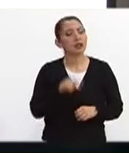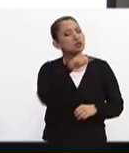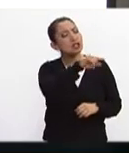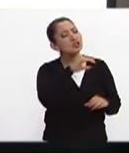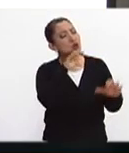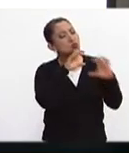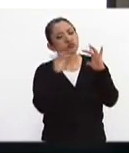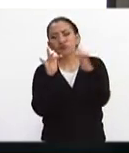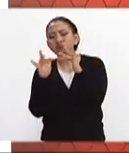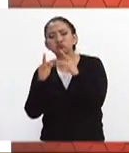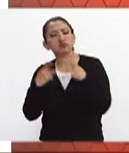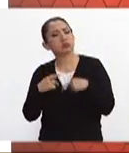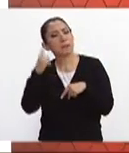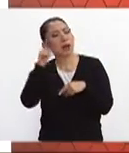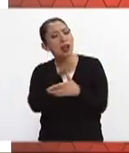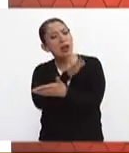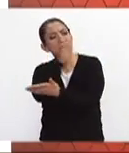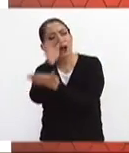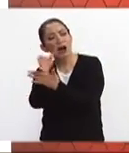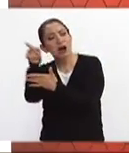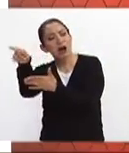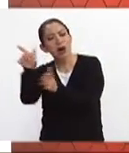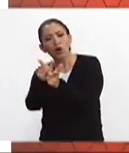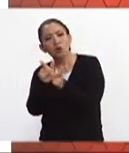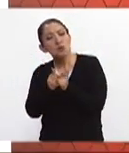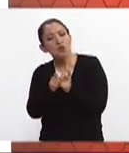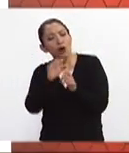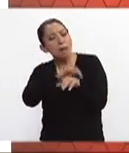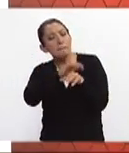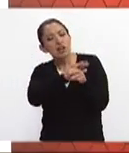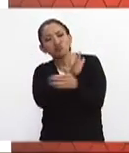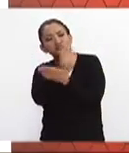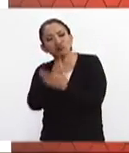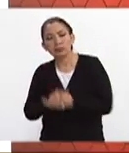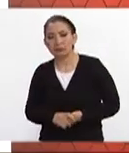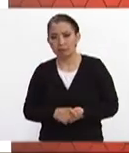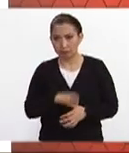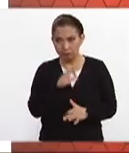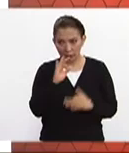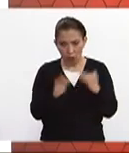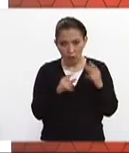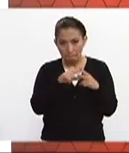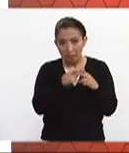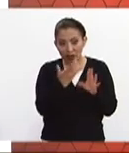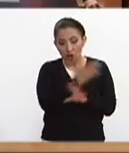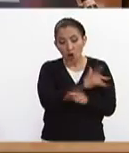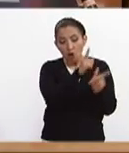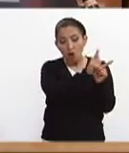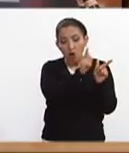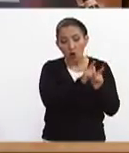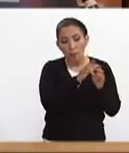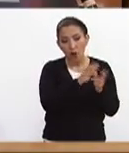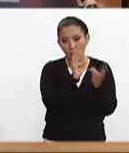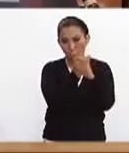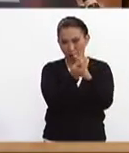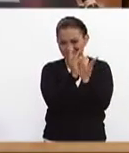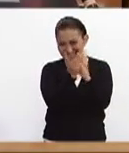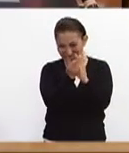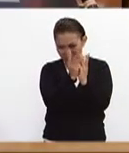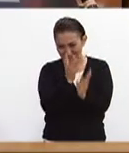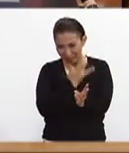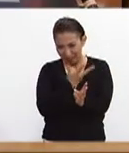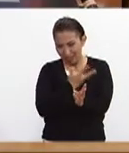comunicándose con la gente para poder acudir con este grupo de amigos que usted menciona? todo esto empezó por el grupo de WhatsApp que